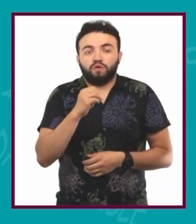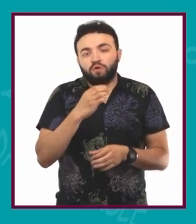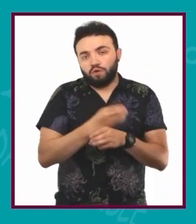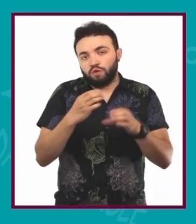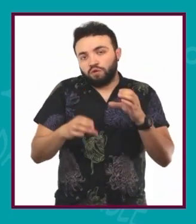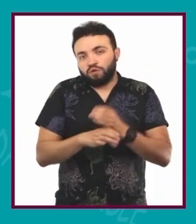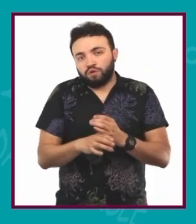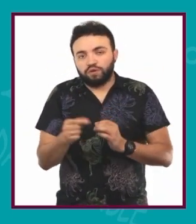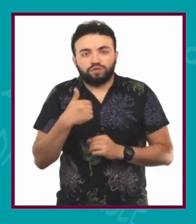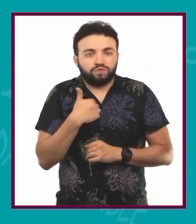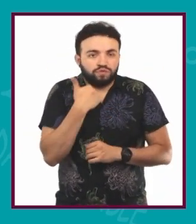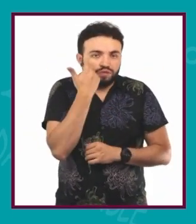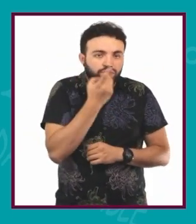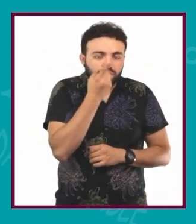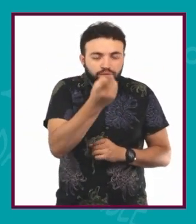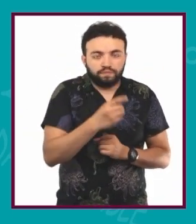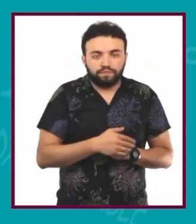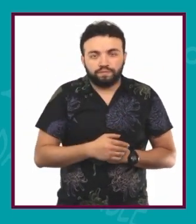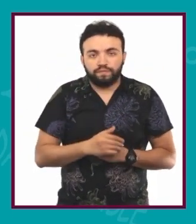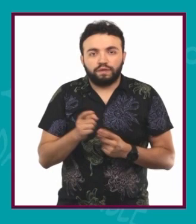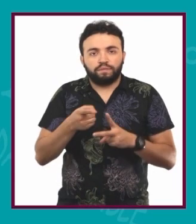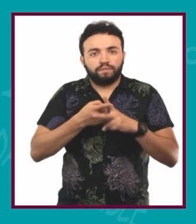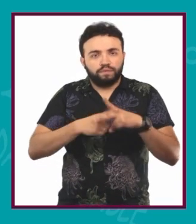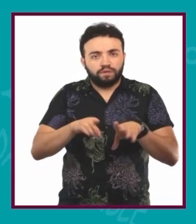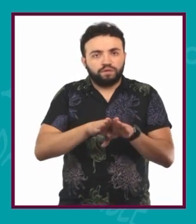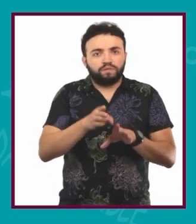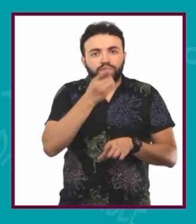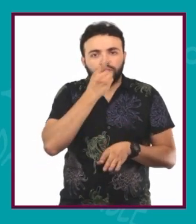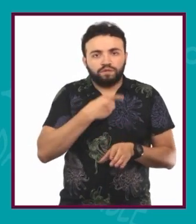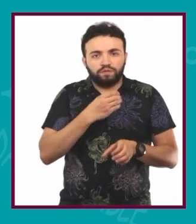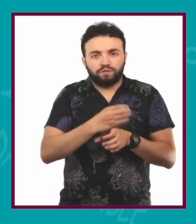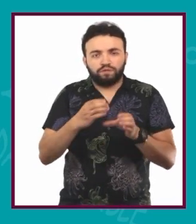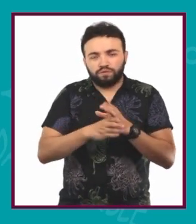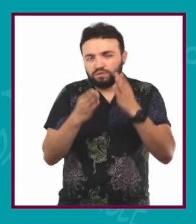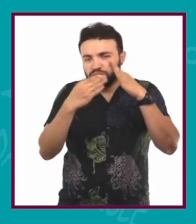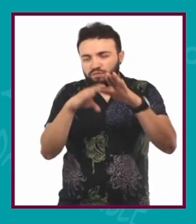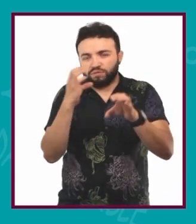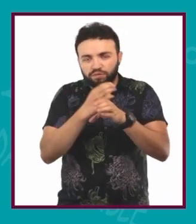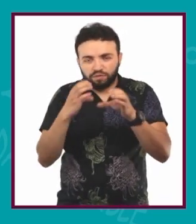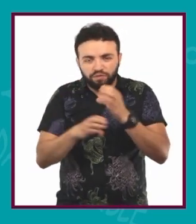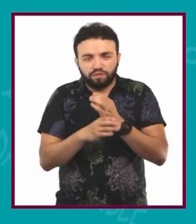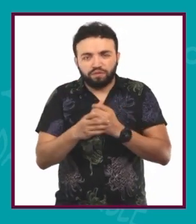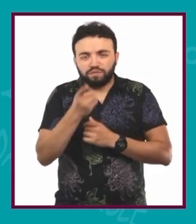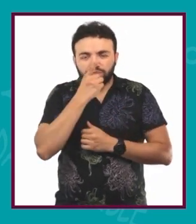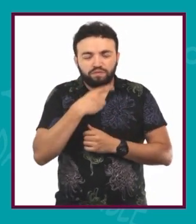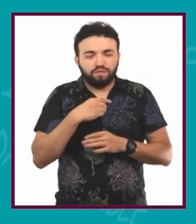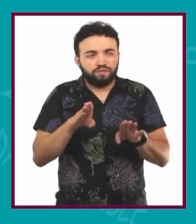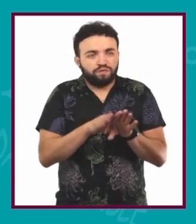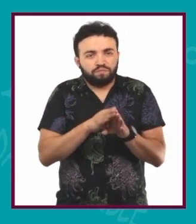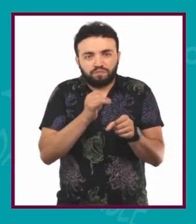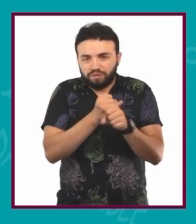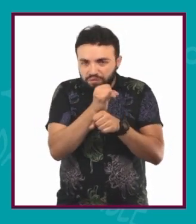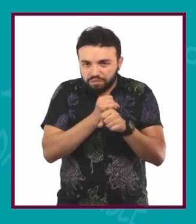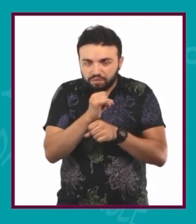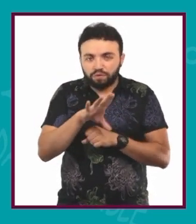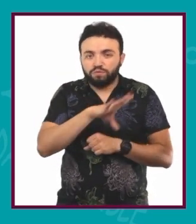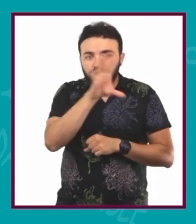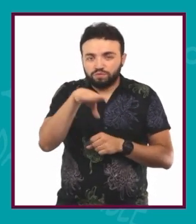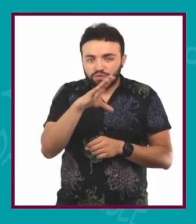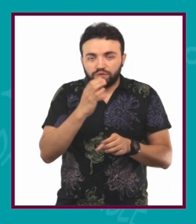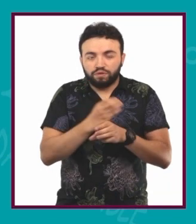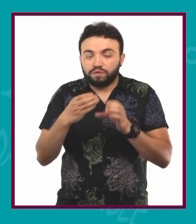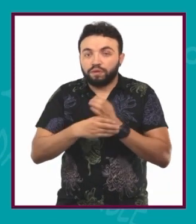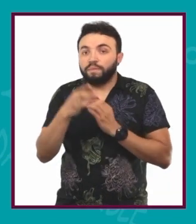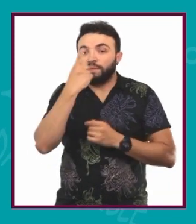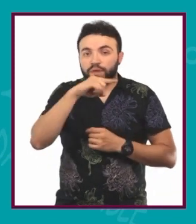cosas que yo quería decir. O sea, me empezaron a contar sobre cosas, me incitaban a investigar, me incitaban a buscar